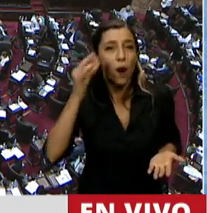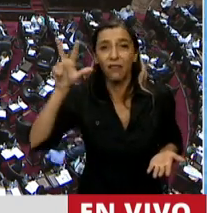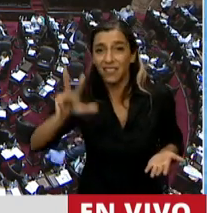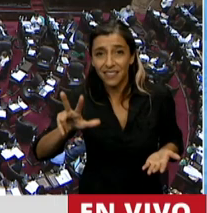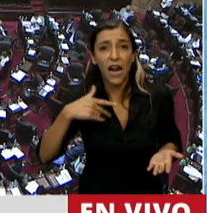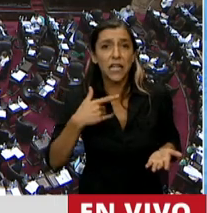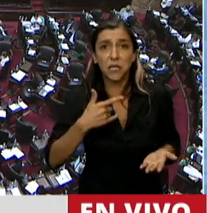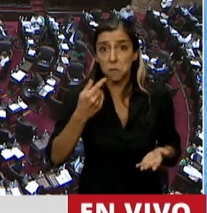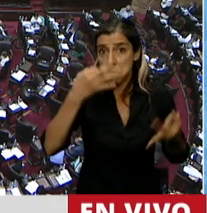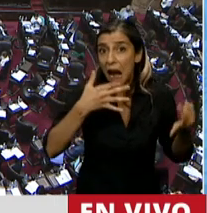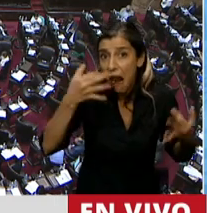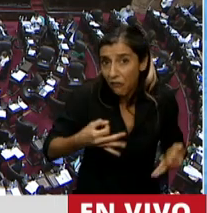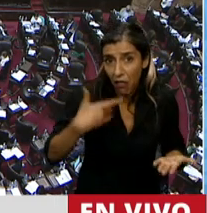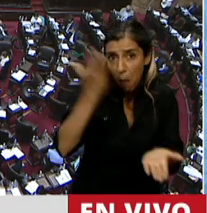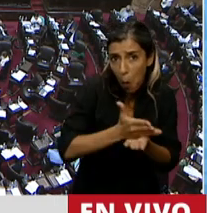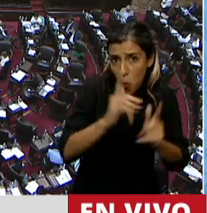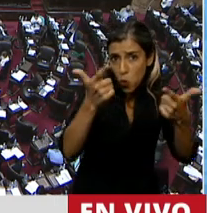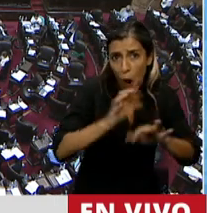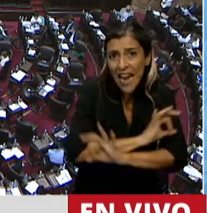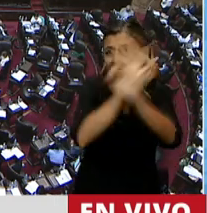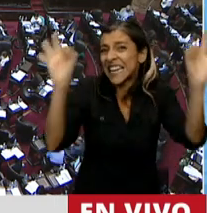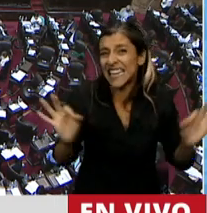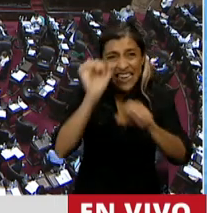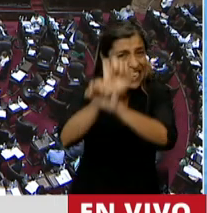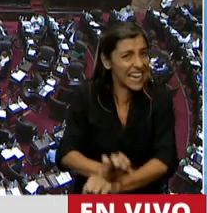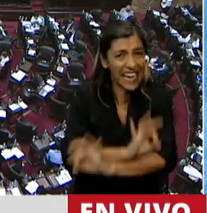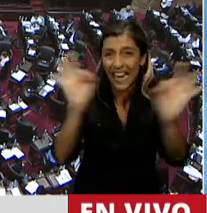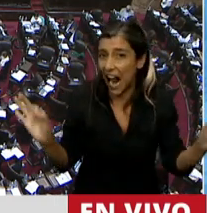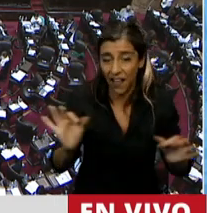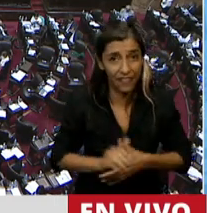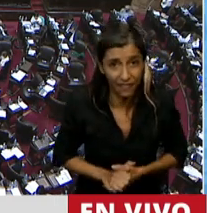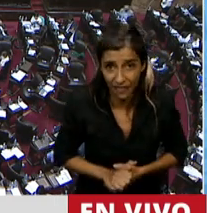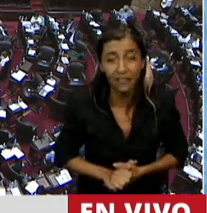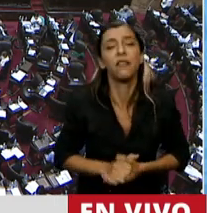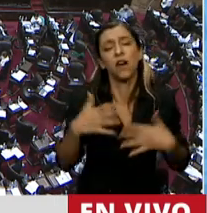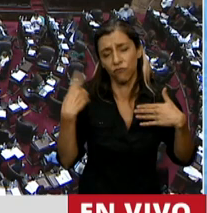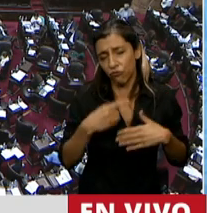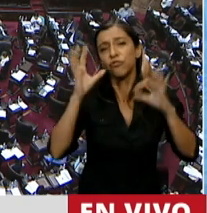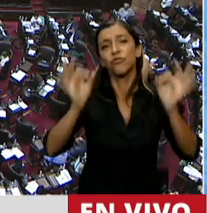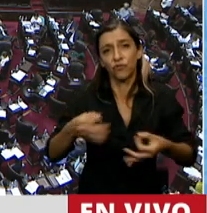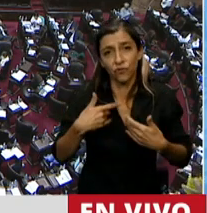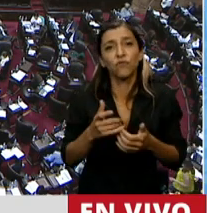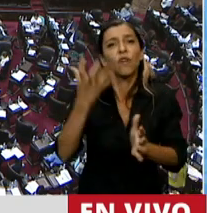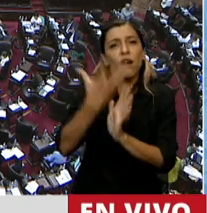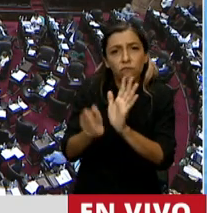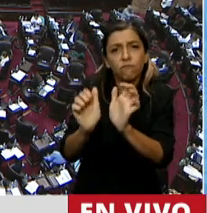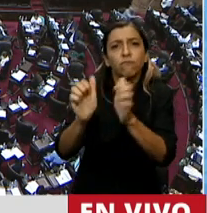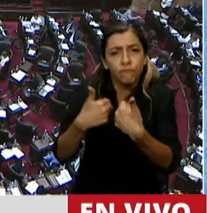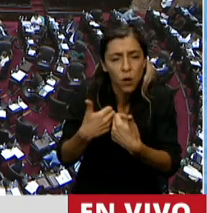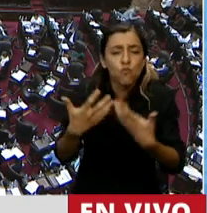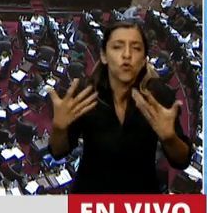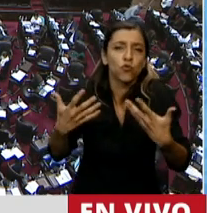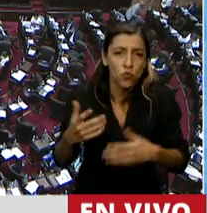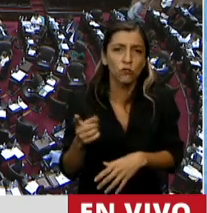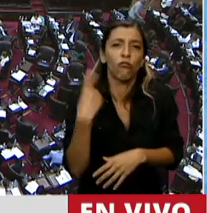procesada por esa causa. La clandestinidad del aborto, ciertamente un peligro para la salud, no se erradica